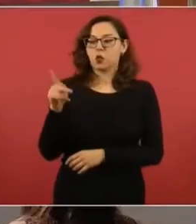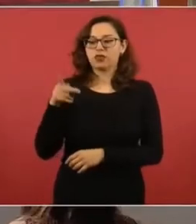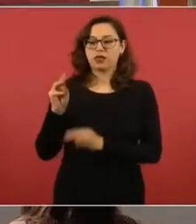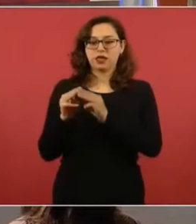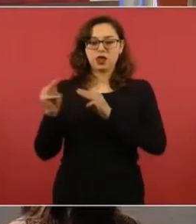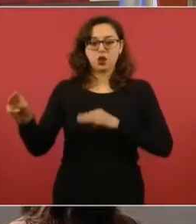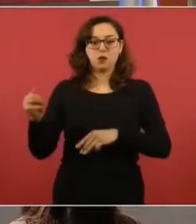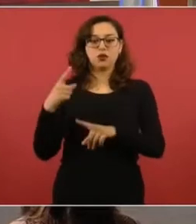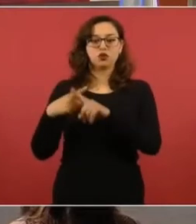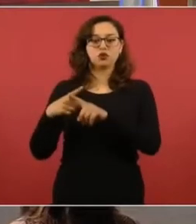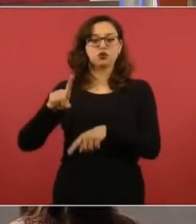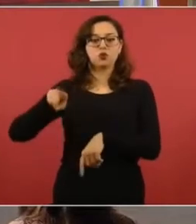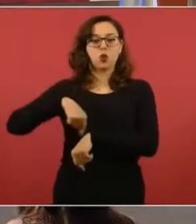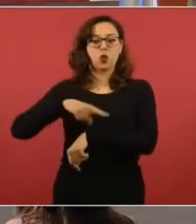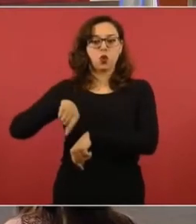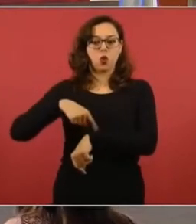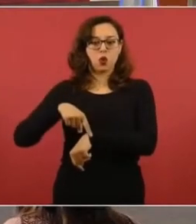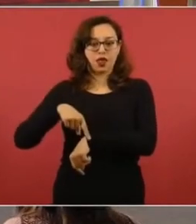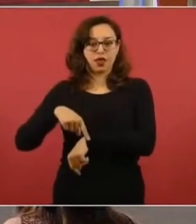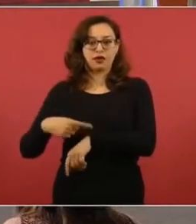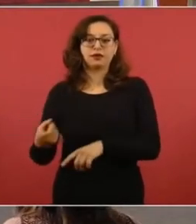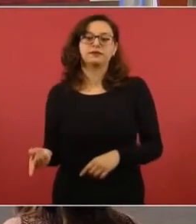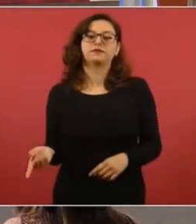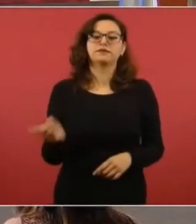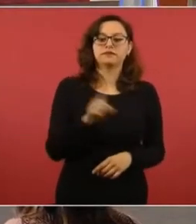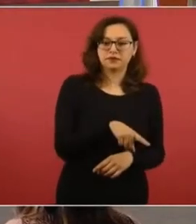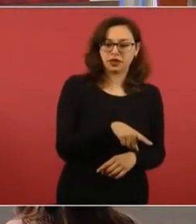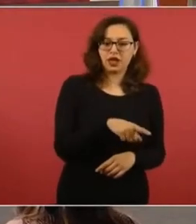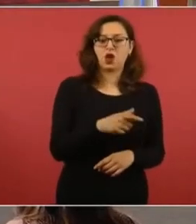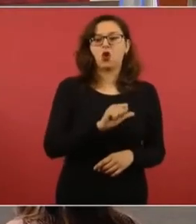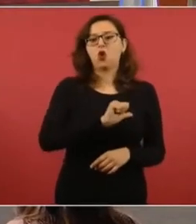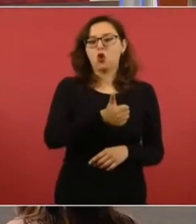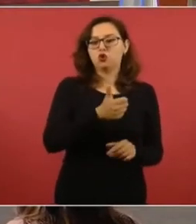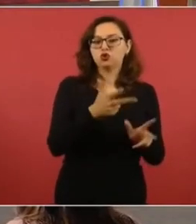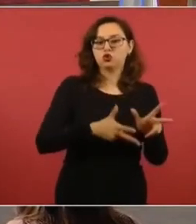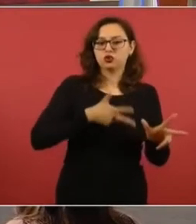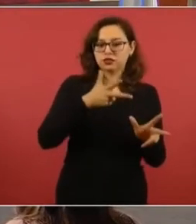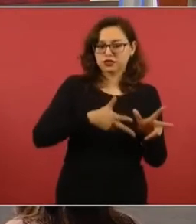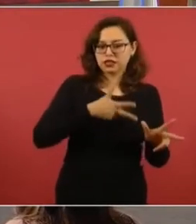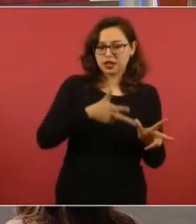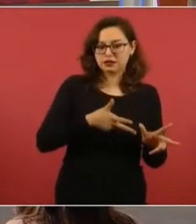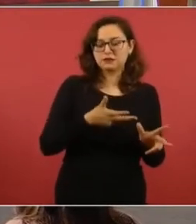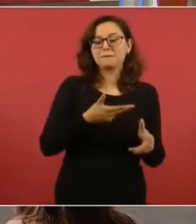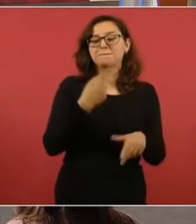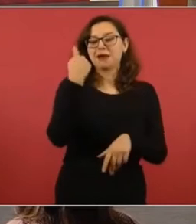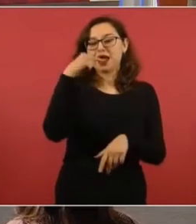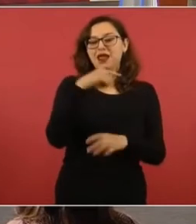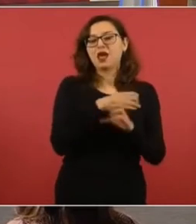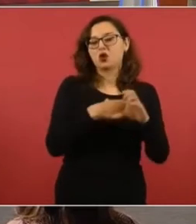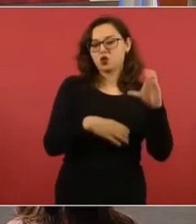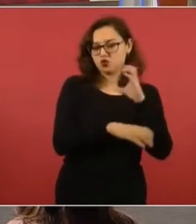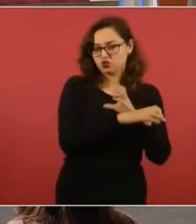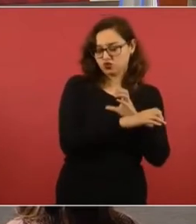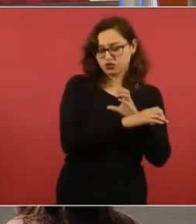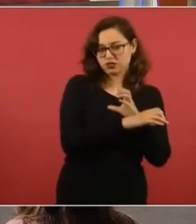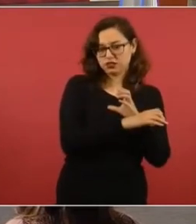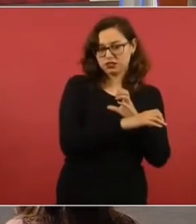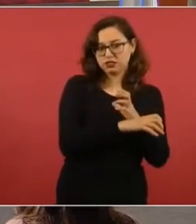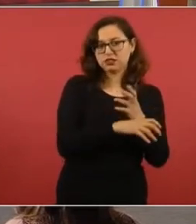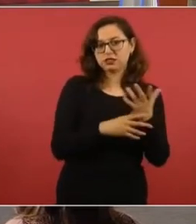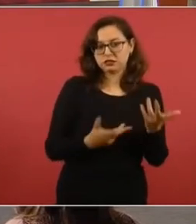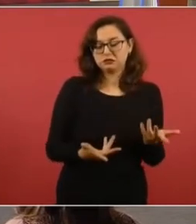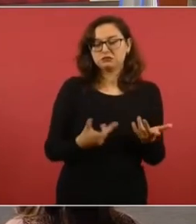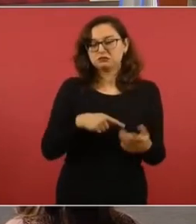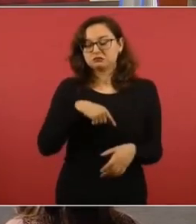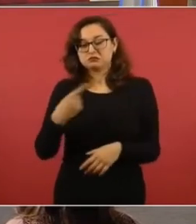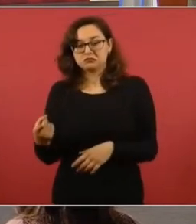tren también de carga. Aquí también va a ser carga, pero el de pasajero va a ser hasta para clase